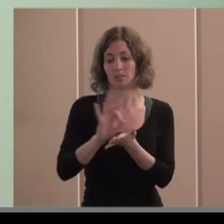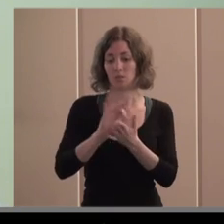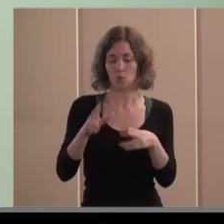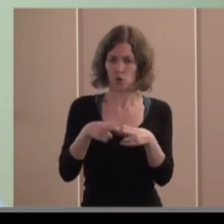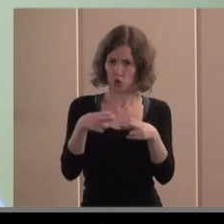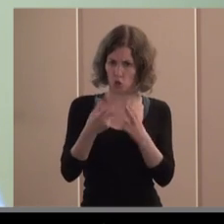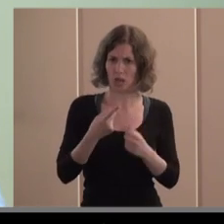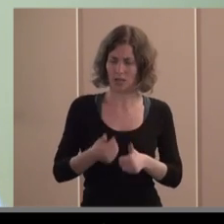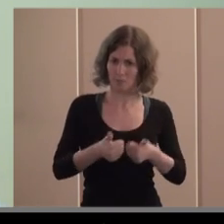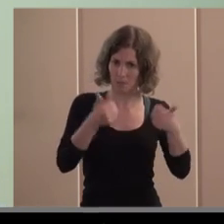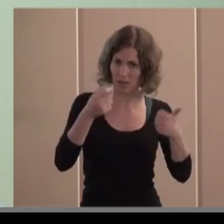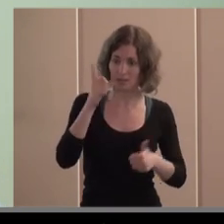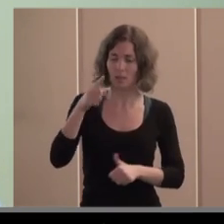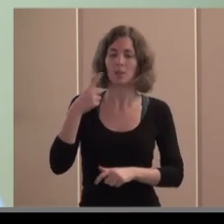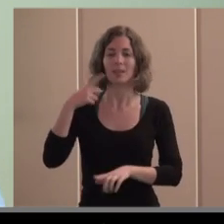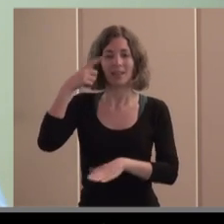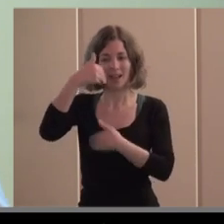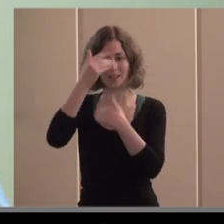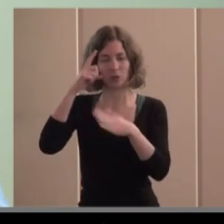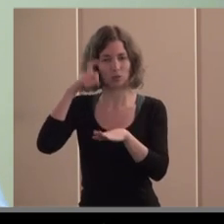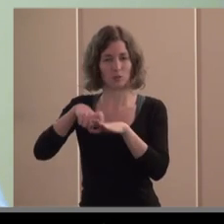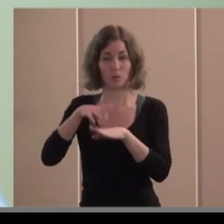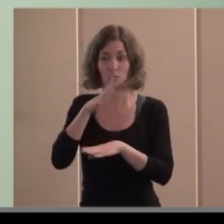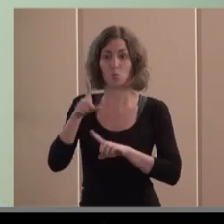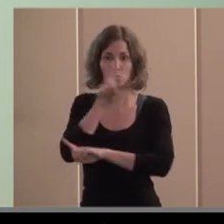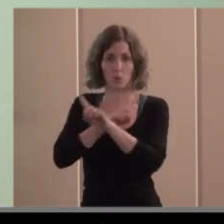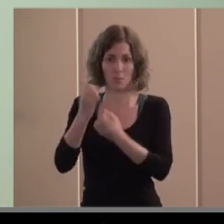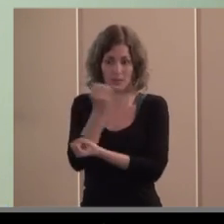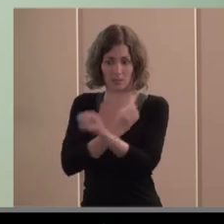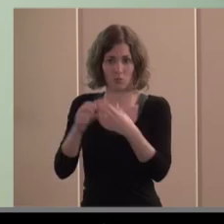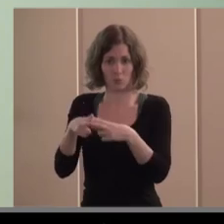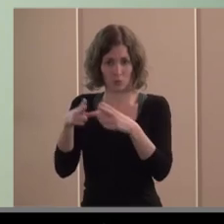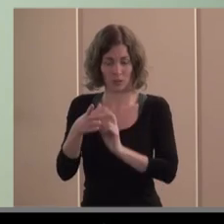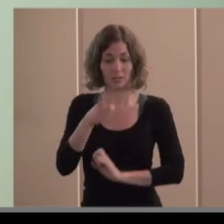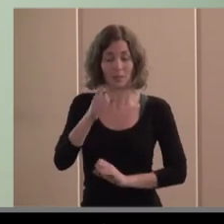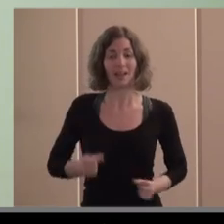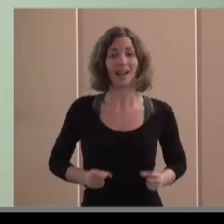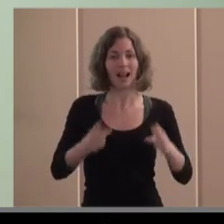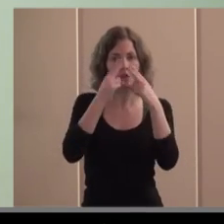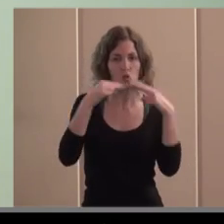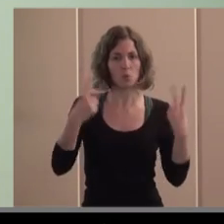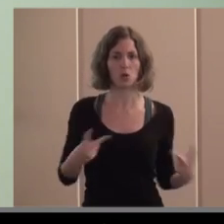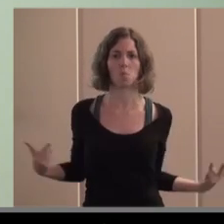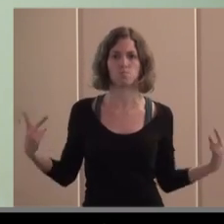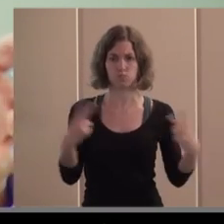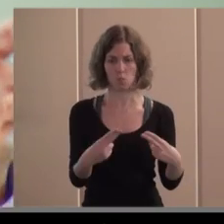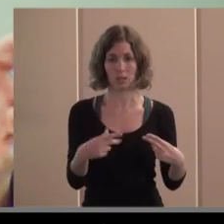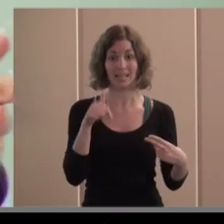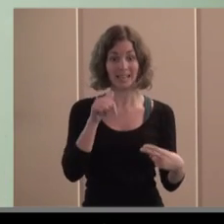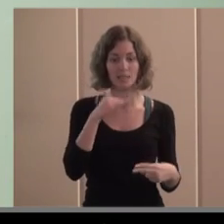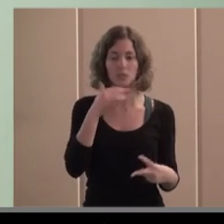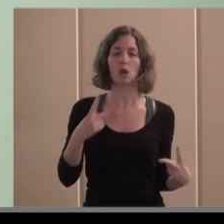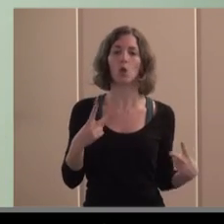psicológica por problemas derivados de la situación económica el recorte drástico del gasto público que no es pasajero sino que está para